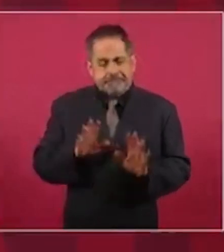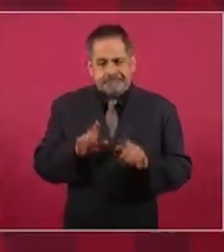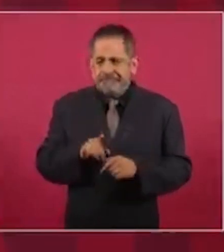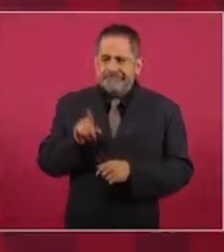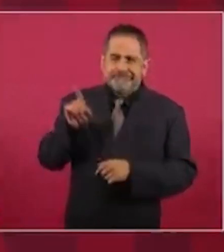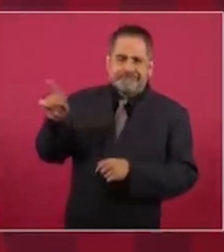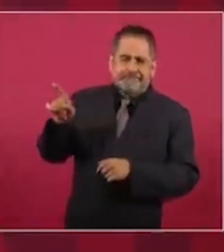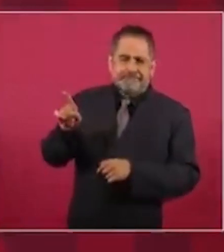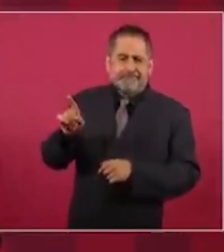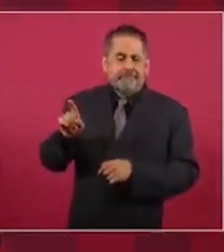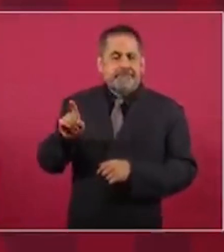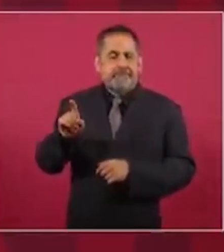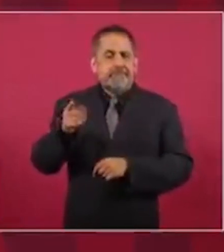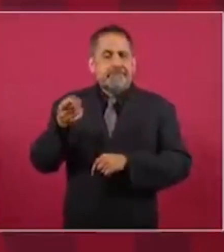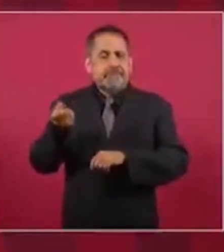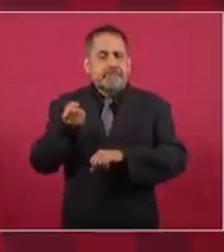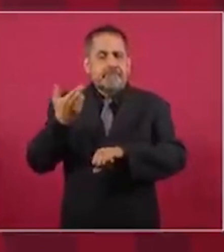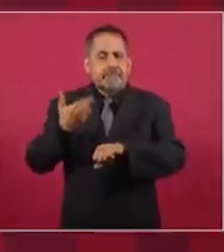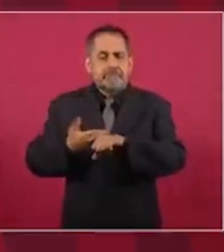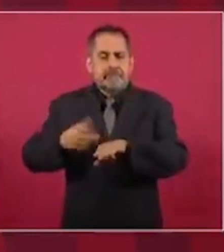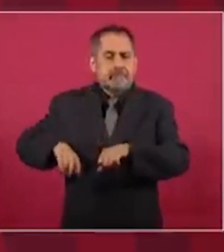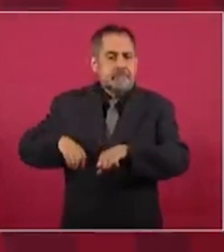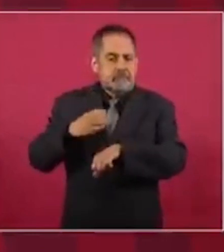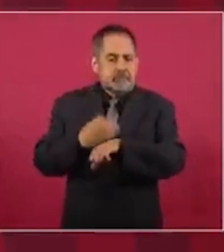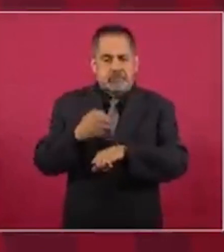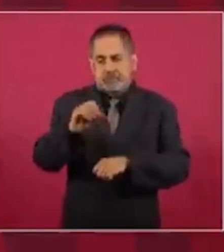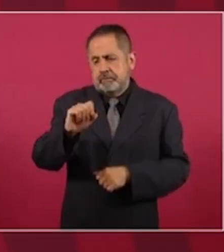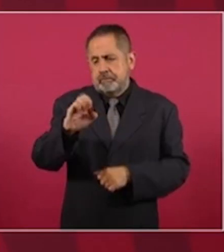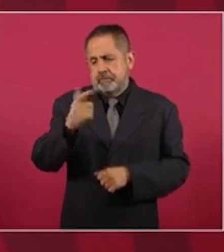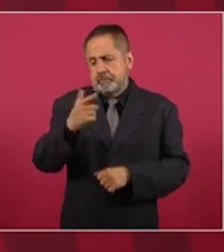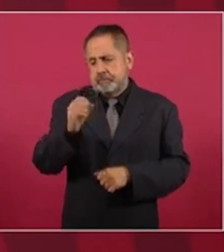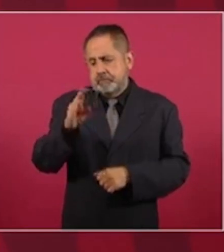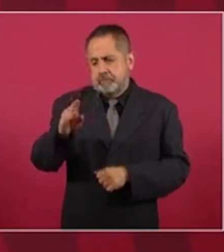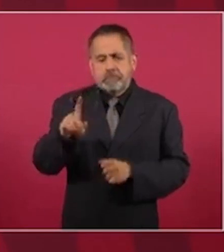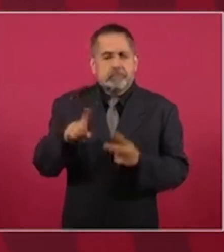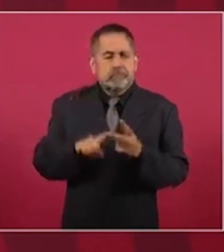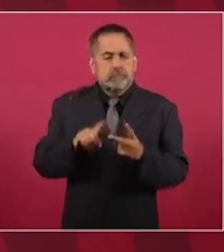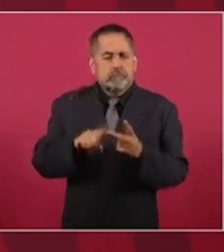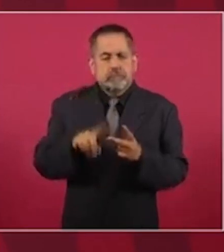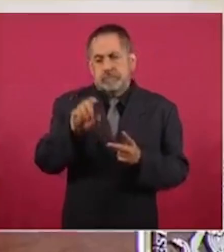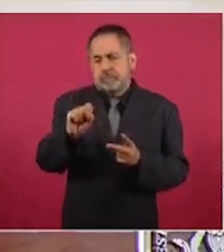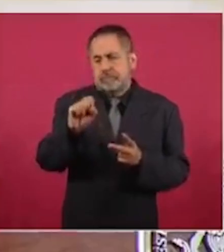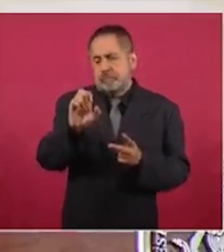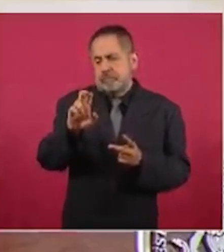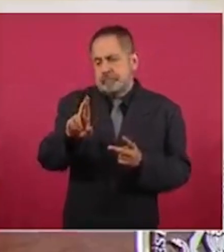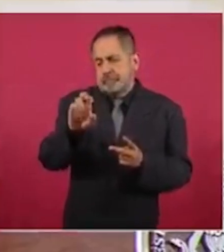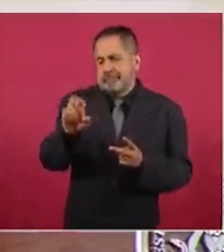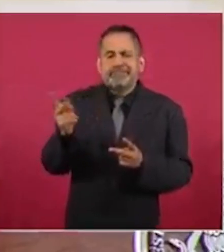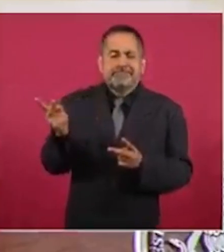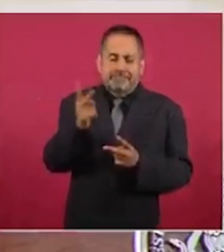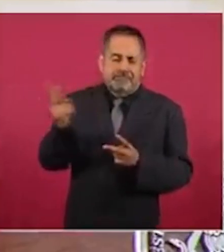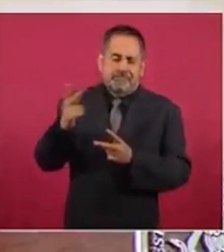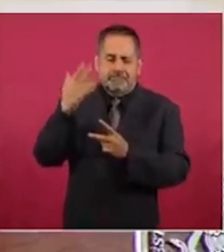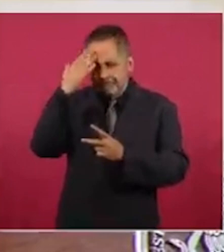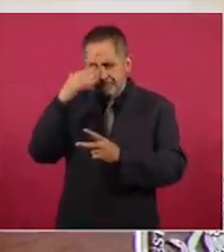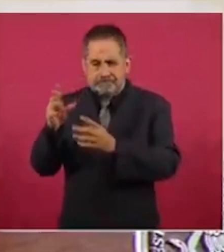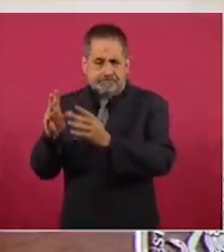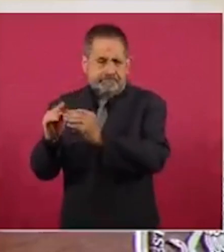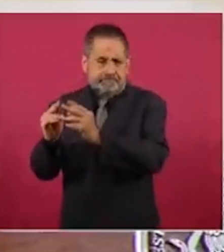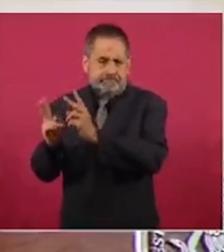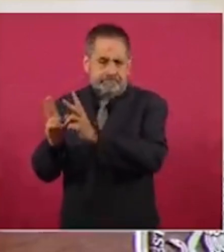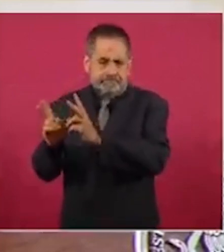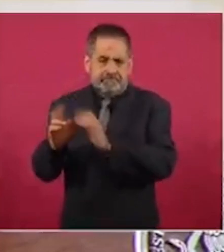Gobernación y el secretario de Relaciones Exteriores. Entonces, voy a que ellos